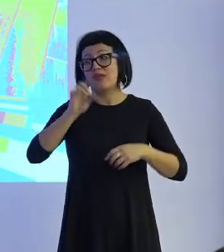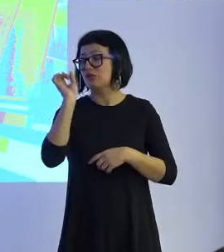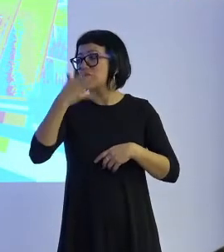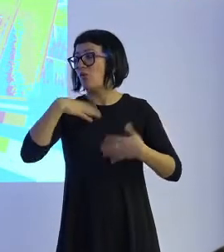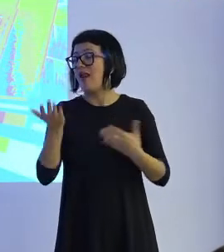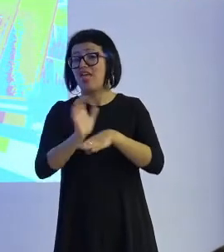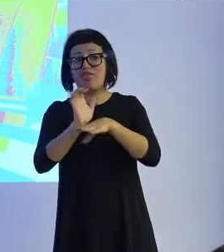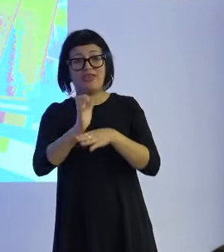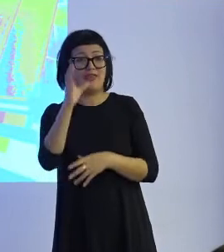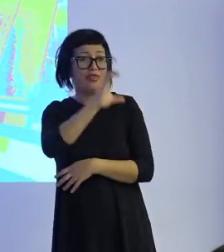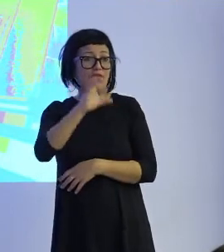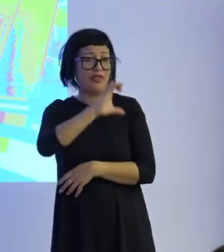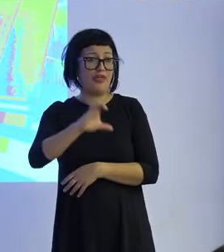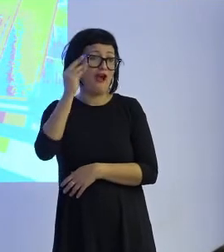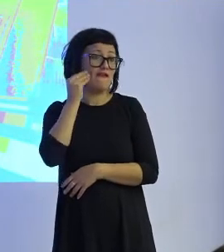ficción.